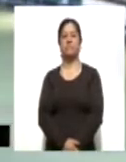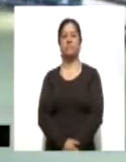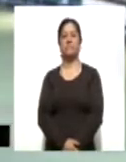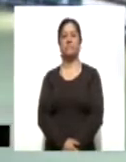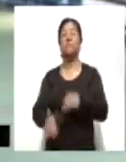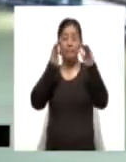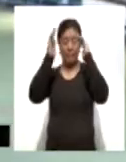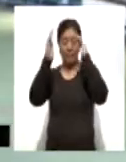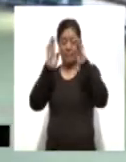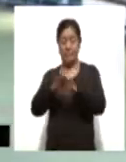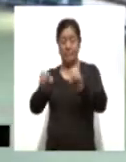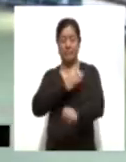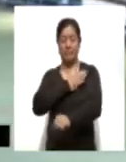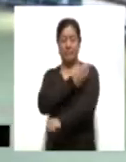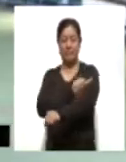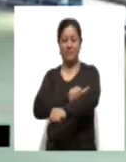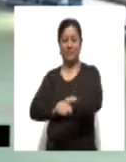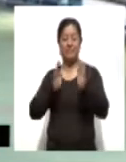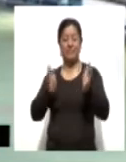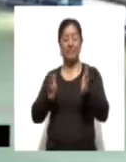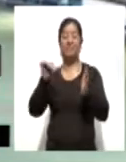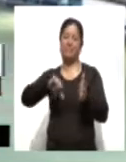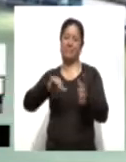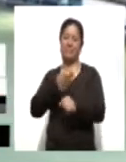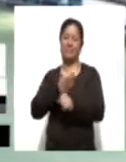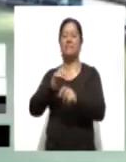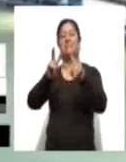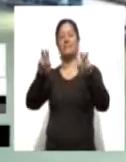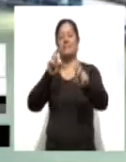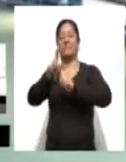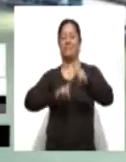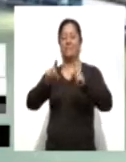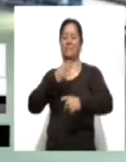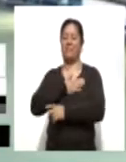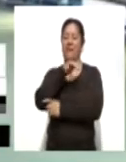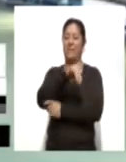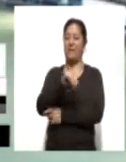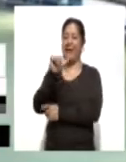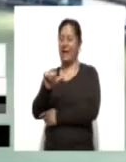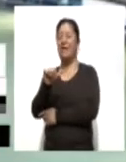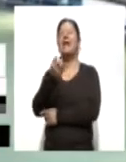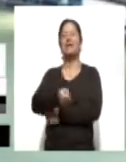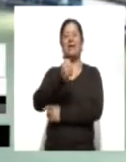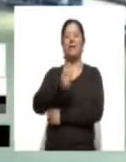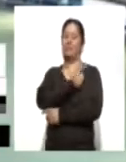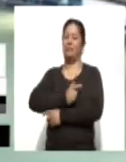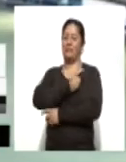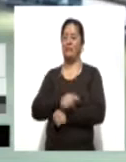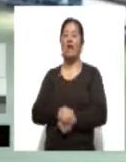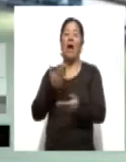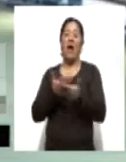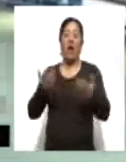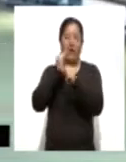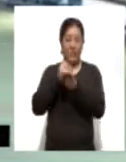Hola, ¿cómo están? Muy buenas tardes, ya estamos en el bloque deportivo. Manuel Águila les saluda con mucho gusto y vámonos de lleno con la información porque